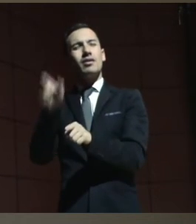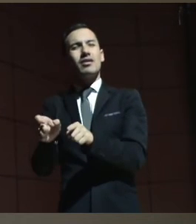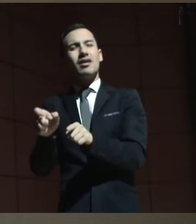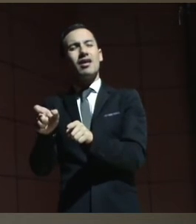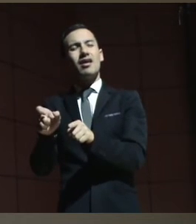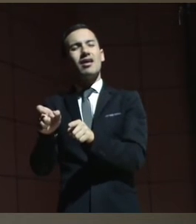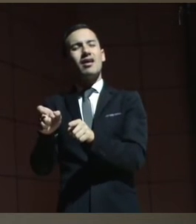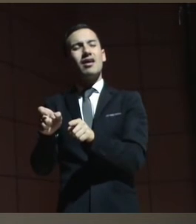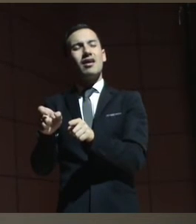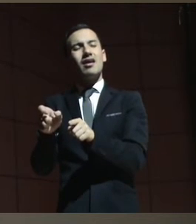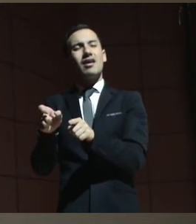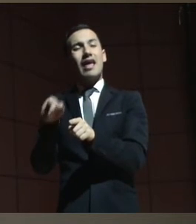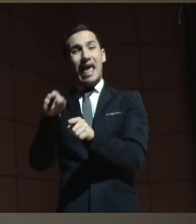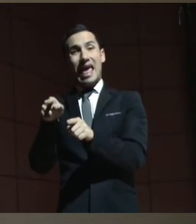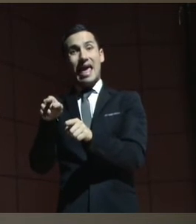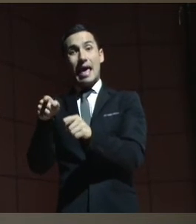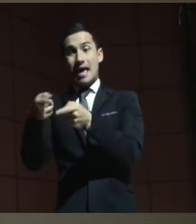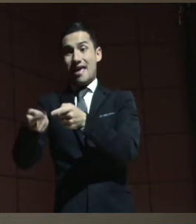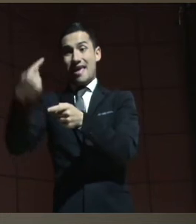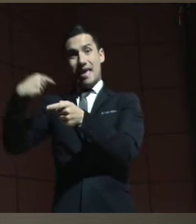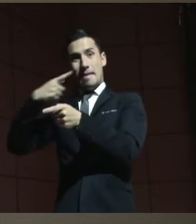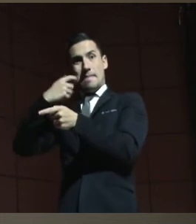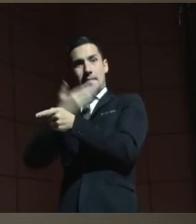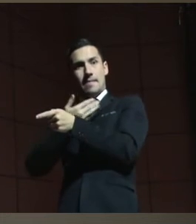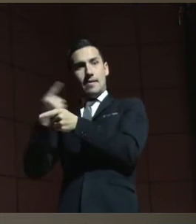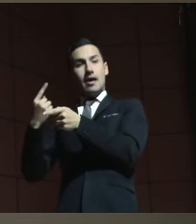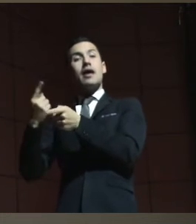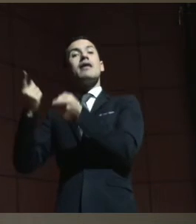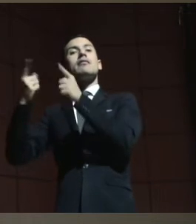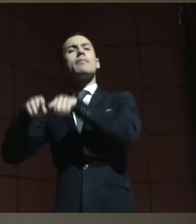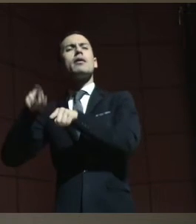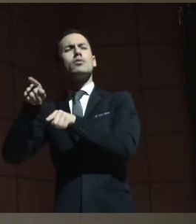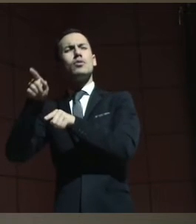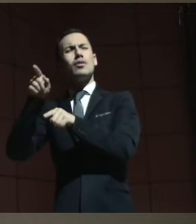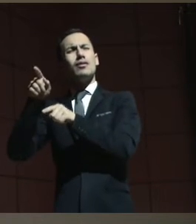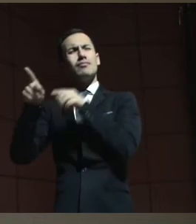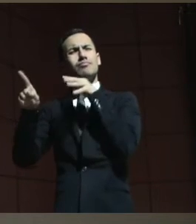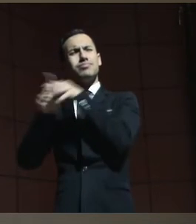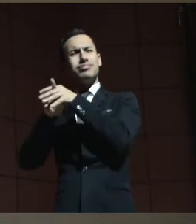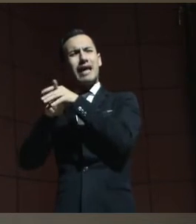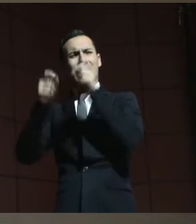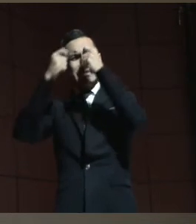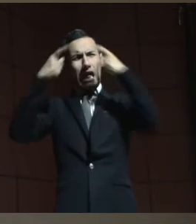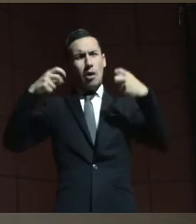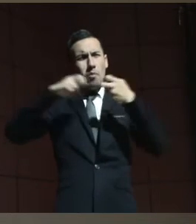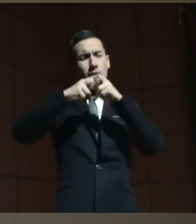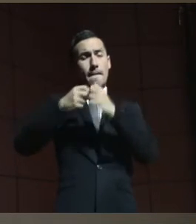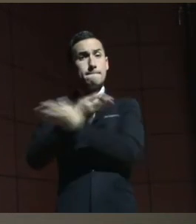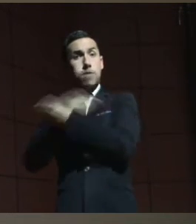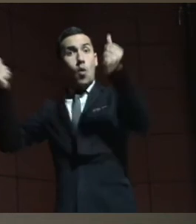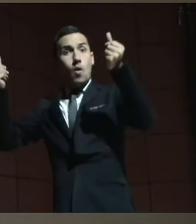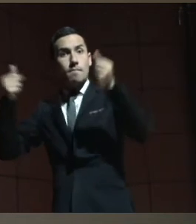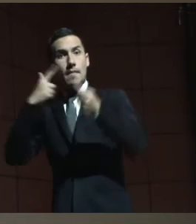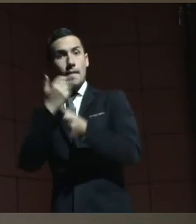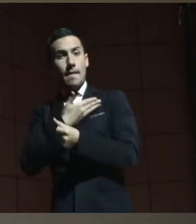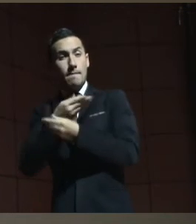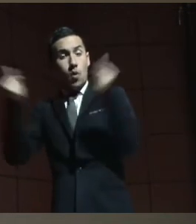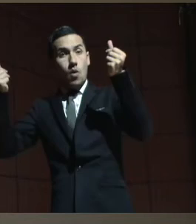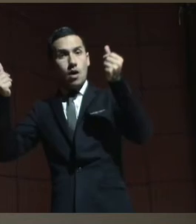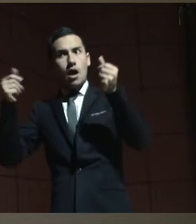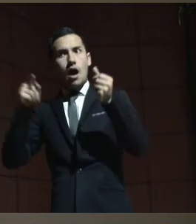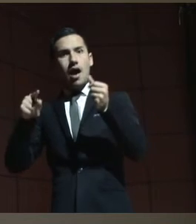víctimas de terrorismo de Estado, y él cobraba una indemnización por desaparición forzada de personas,